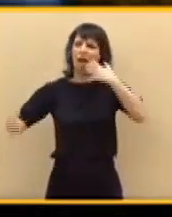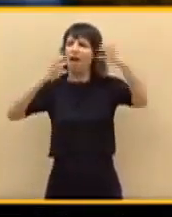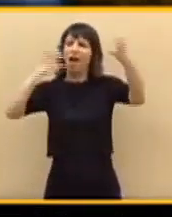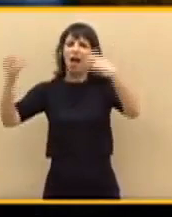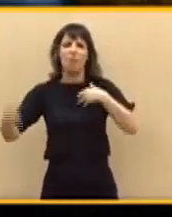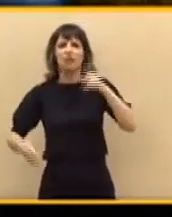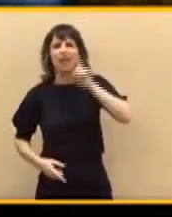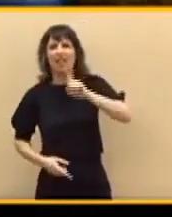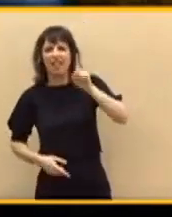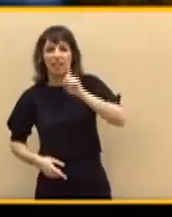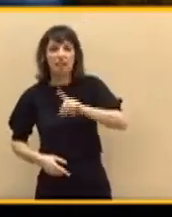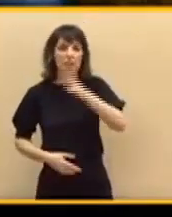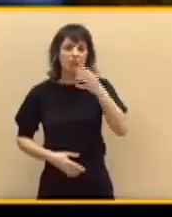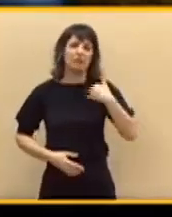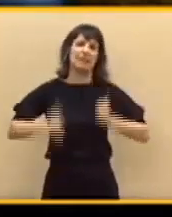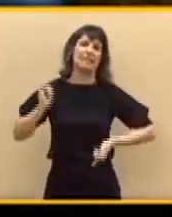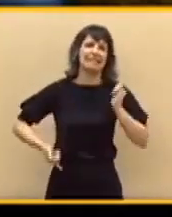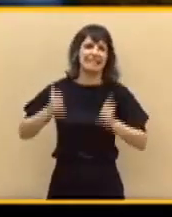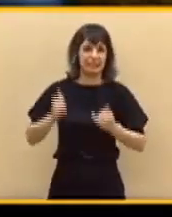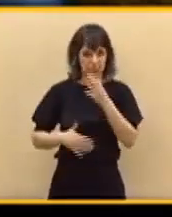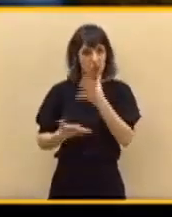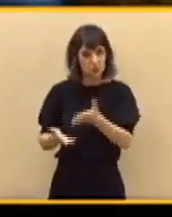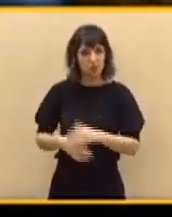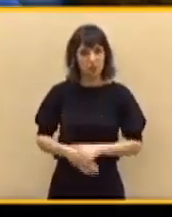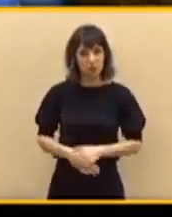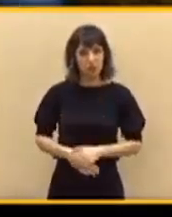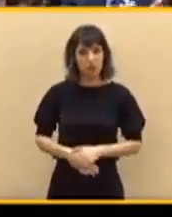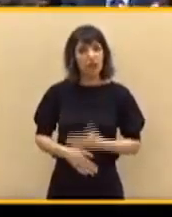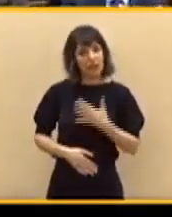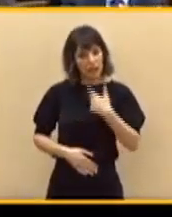y por eso patalean, señoría. Y si quiere, tomamos un café.